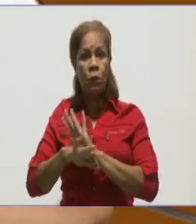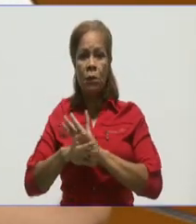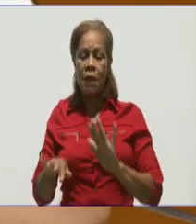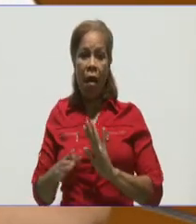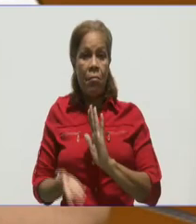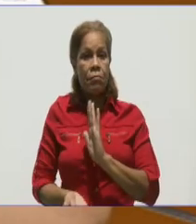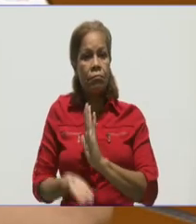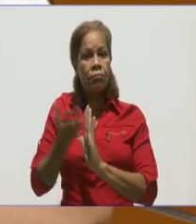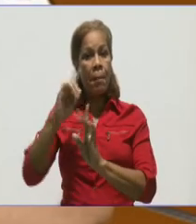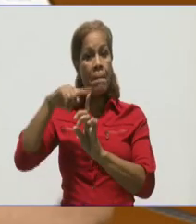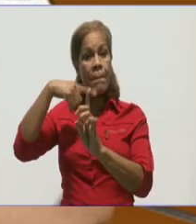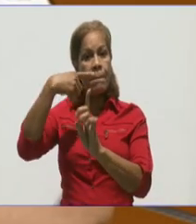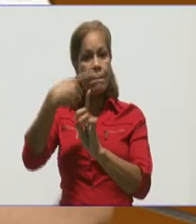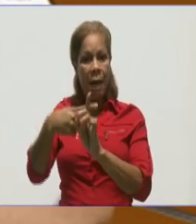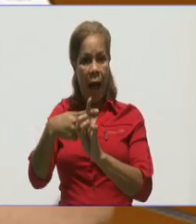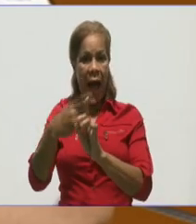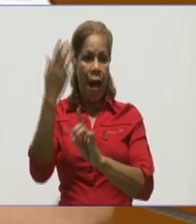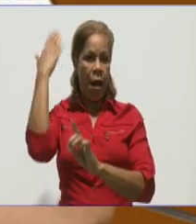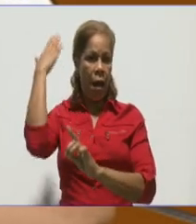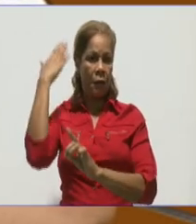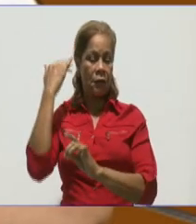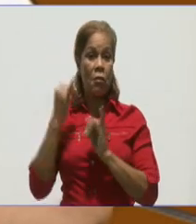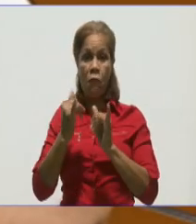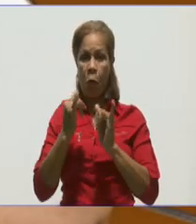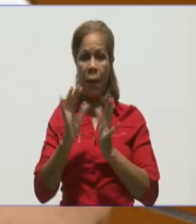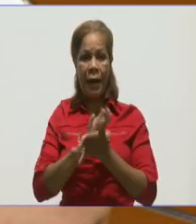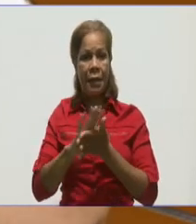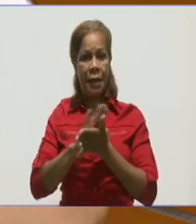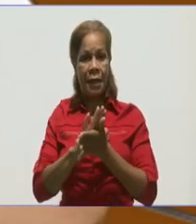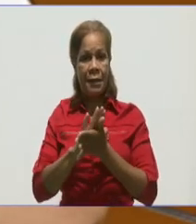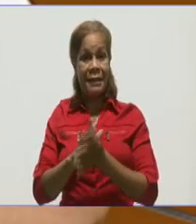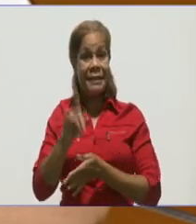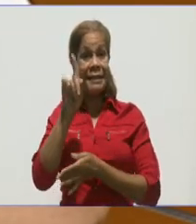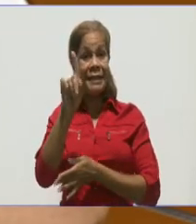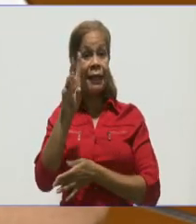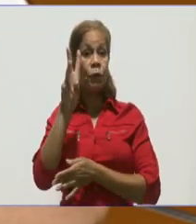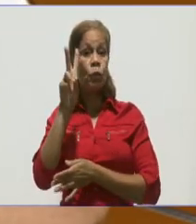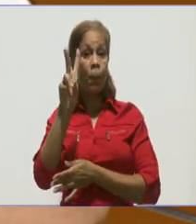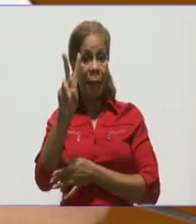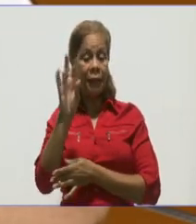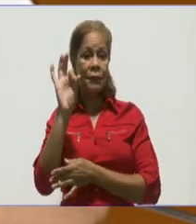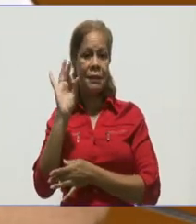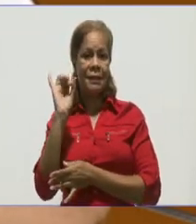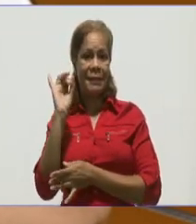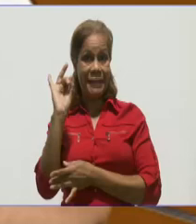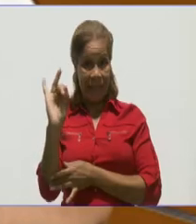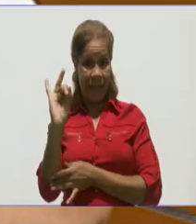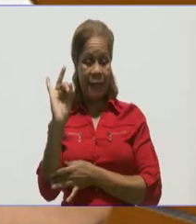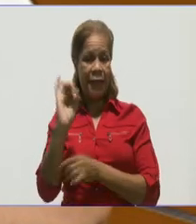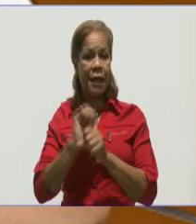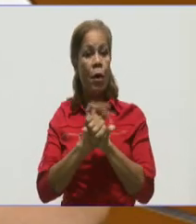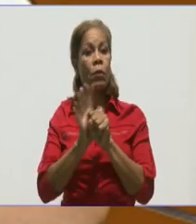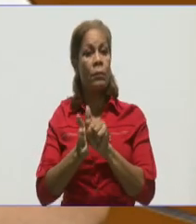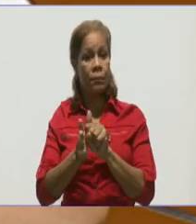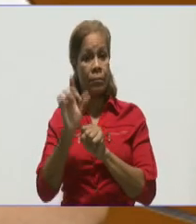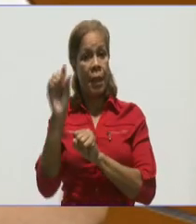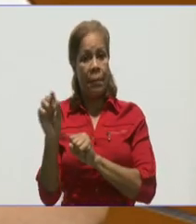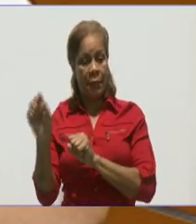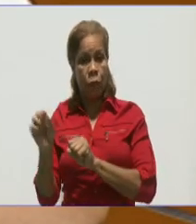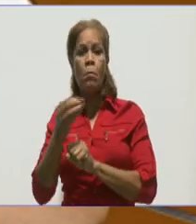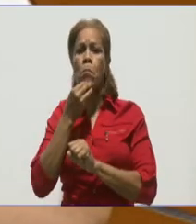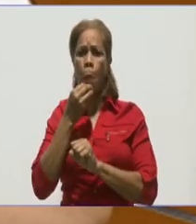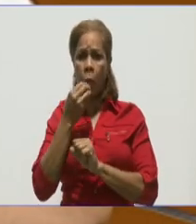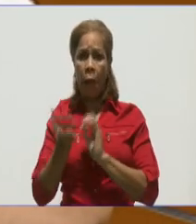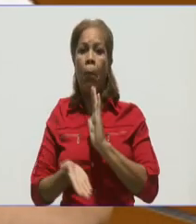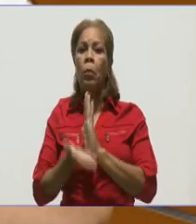Hasta ahora no reportada días anteriores. llegamos a 127 casos y podemos seguir incrementando,